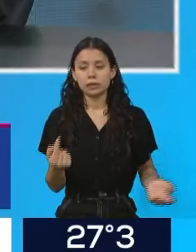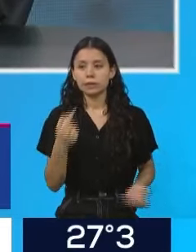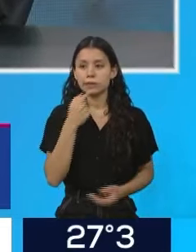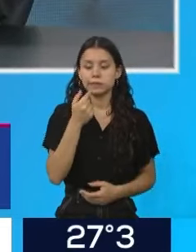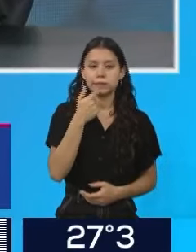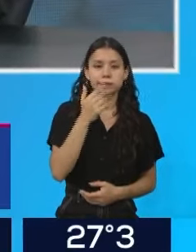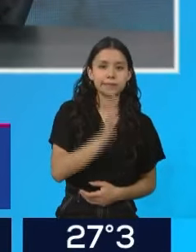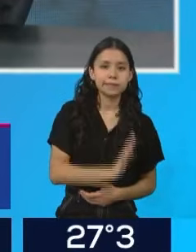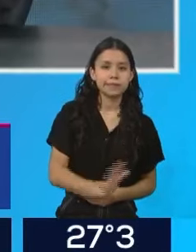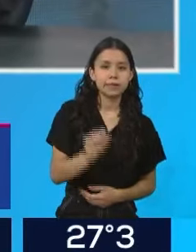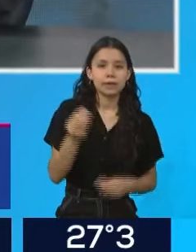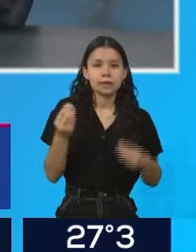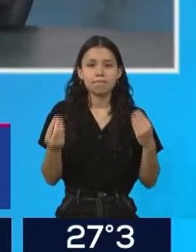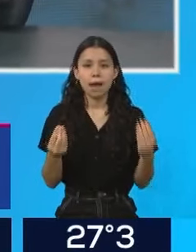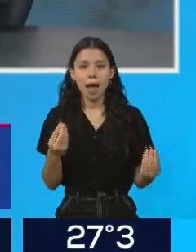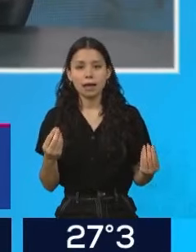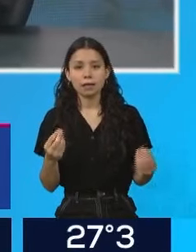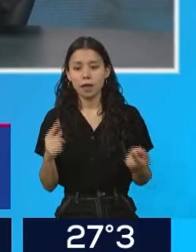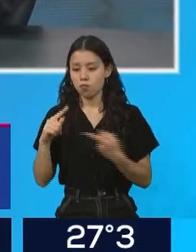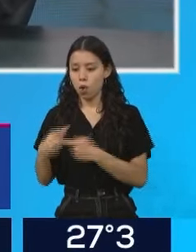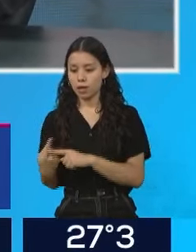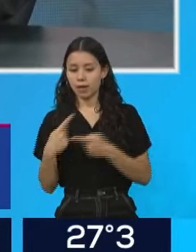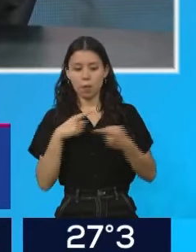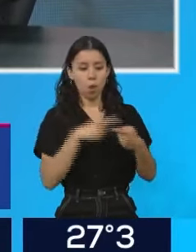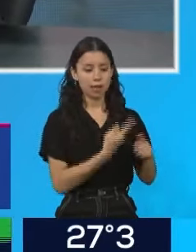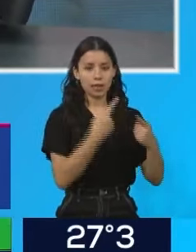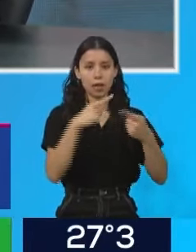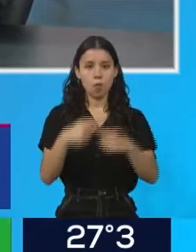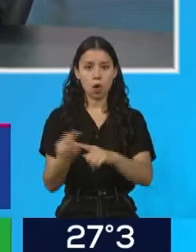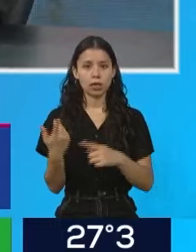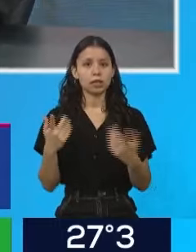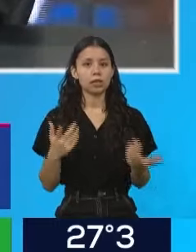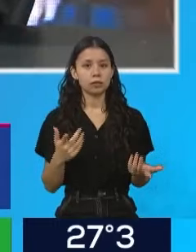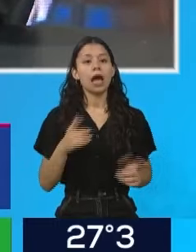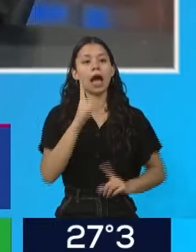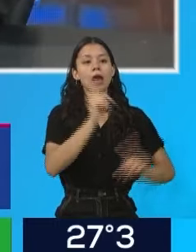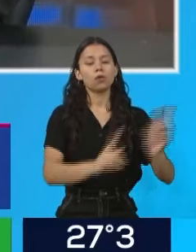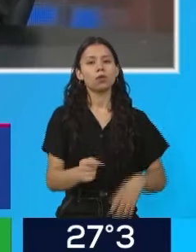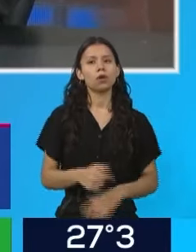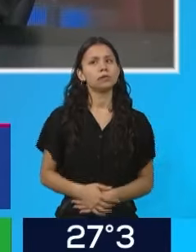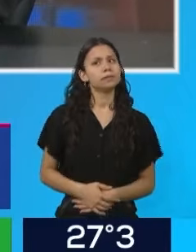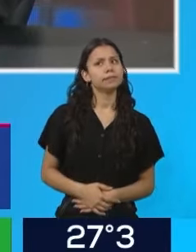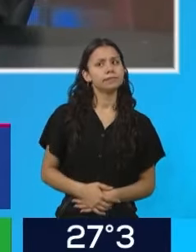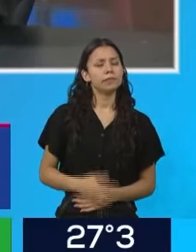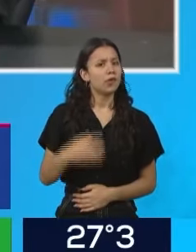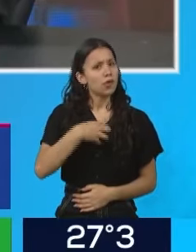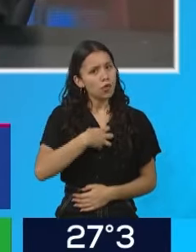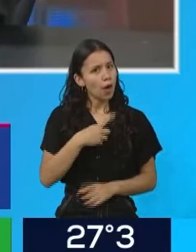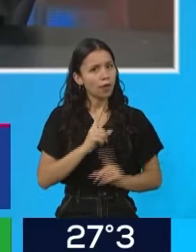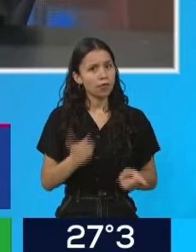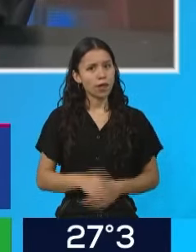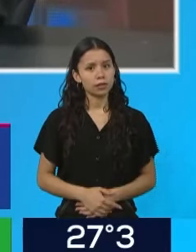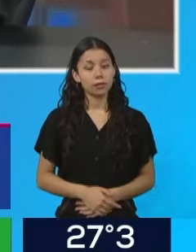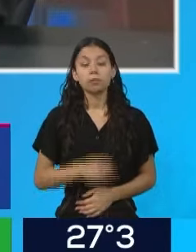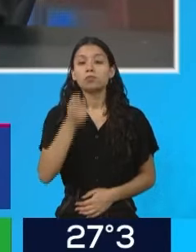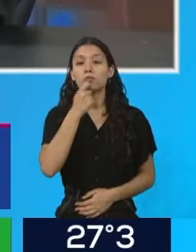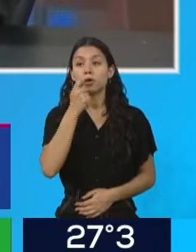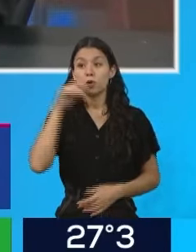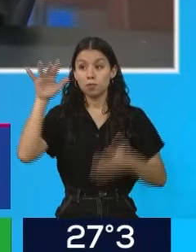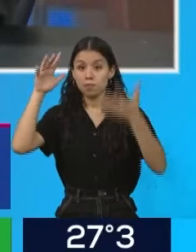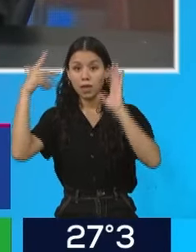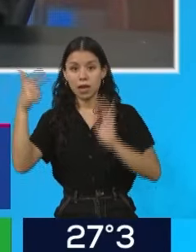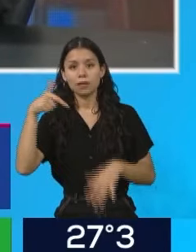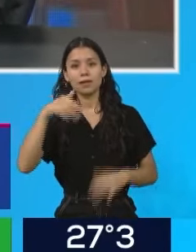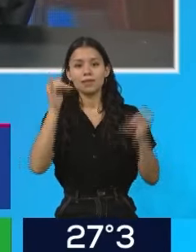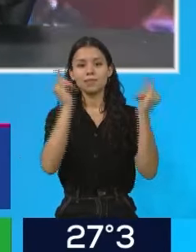alrededor de todo esto y por sobre todas las cosas, mucha desconfianza. Para algunos, dicen que al presidente Millet no le conviene tener el presupuesto